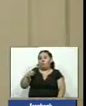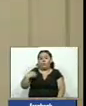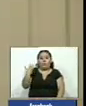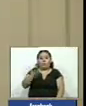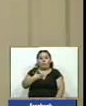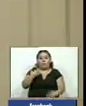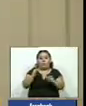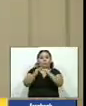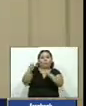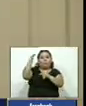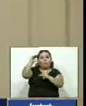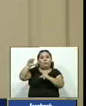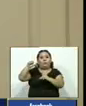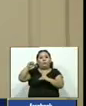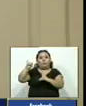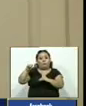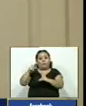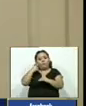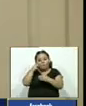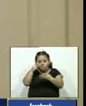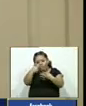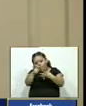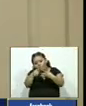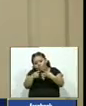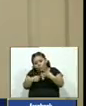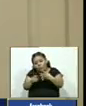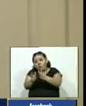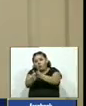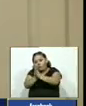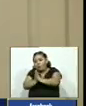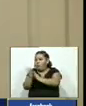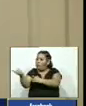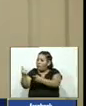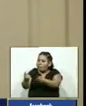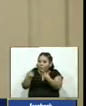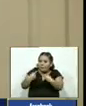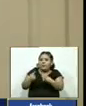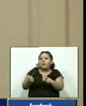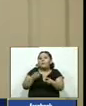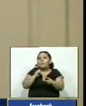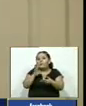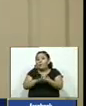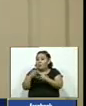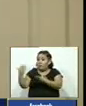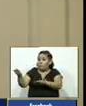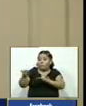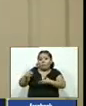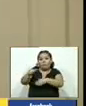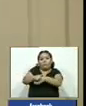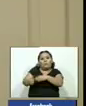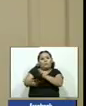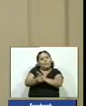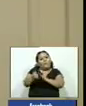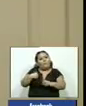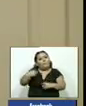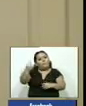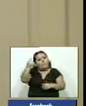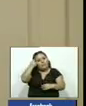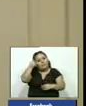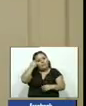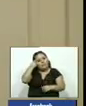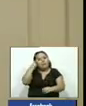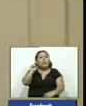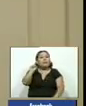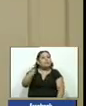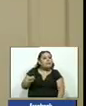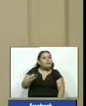constitucional estamos evaluando la petición de los demandantes estamos evaluando lo enviado por la asamblea legislativa para considerar si se amerita o